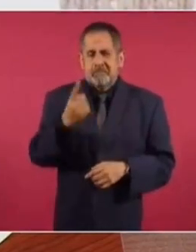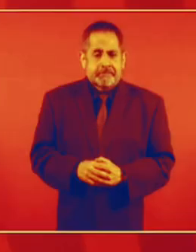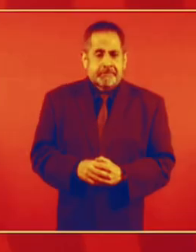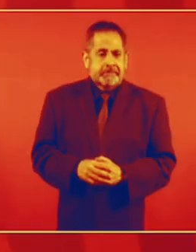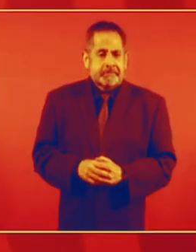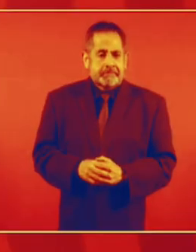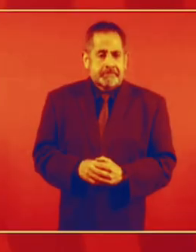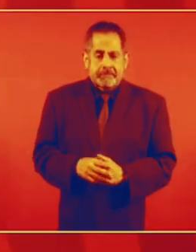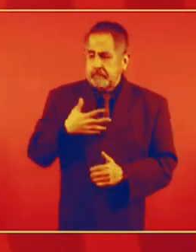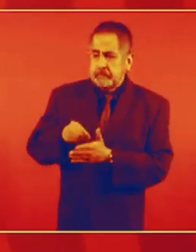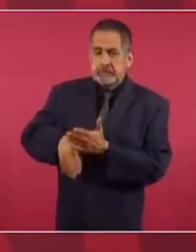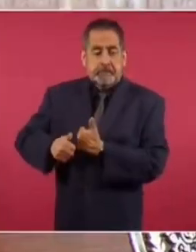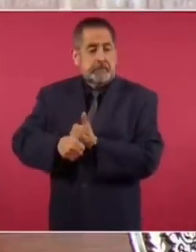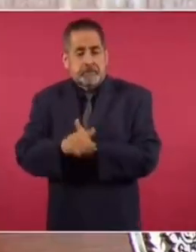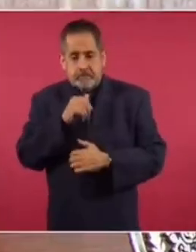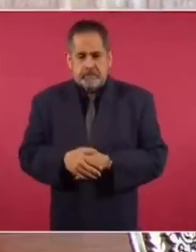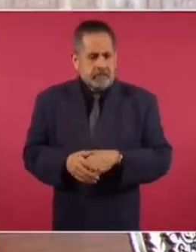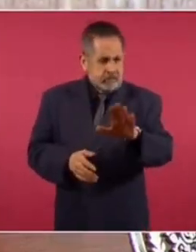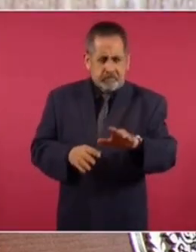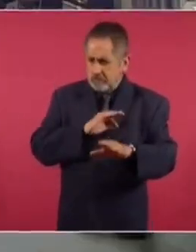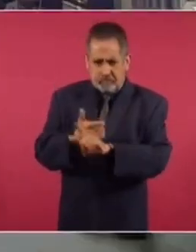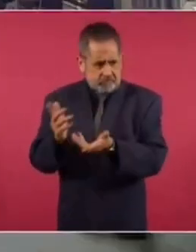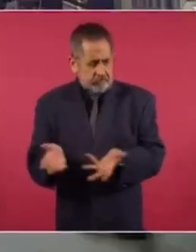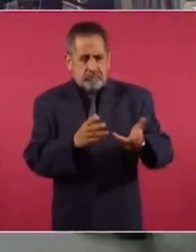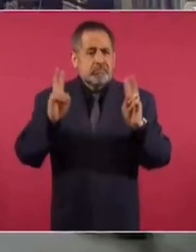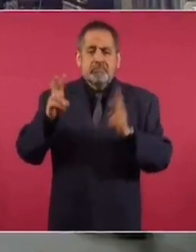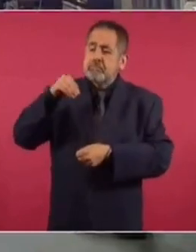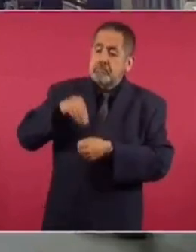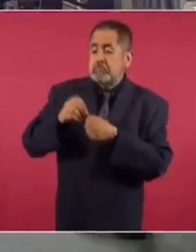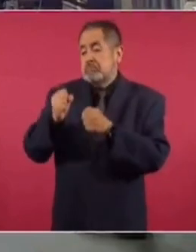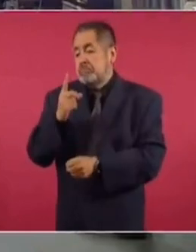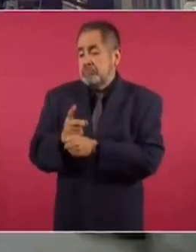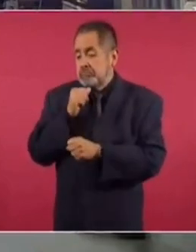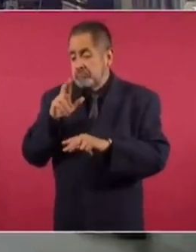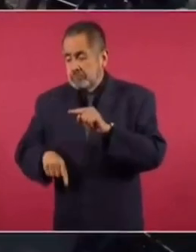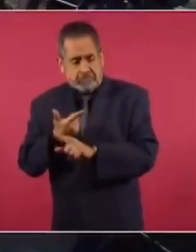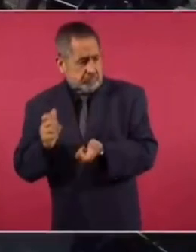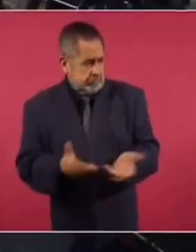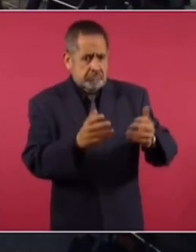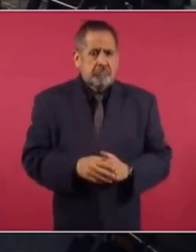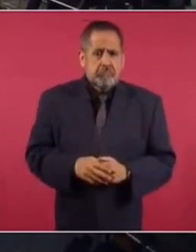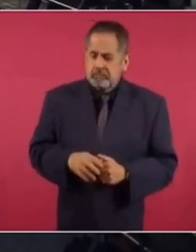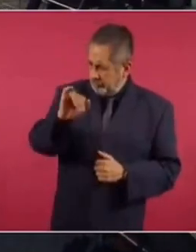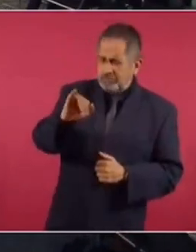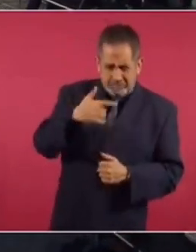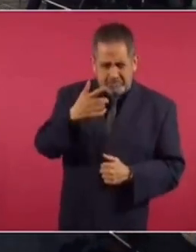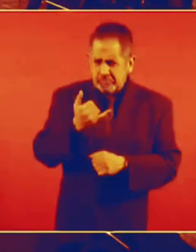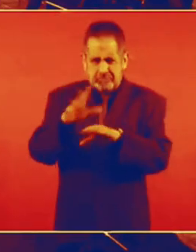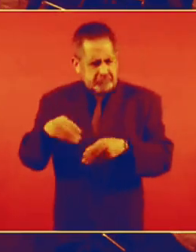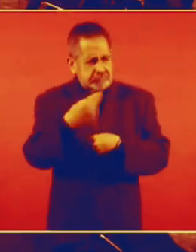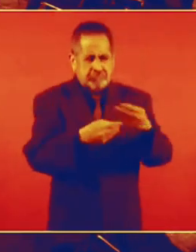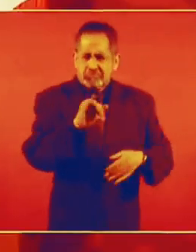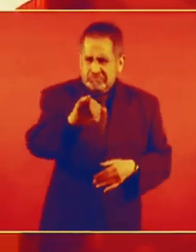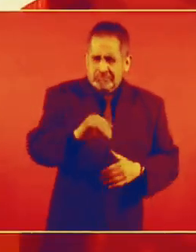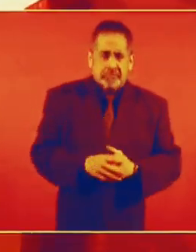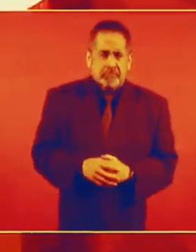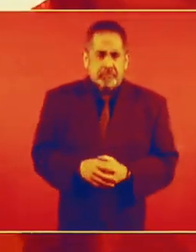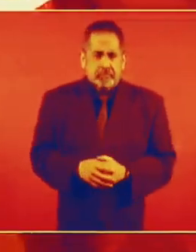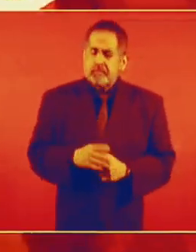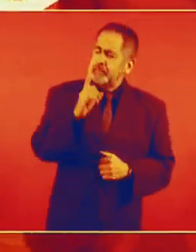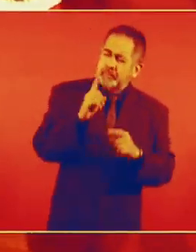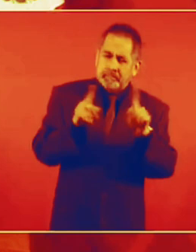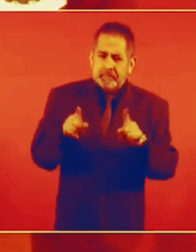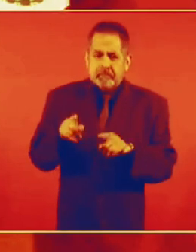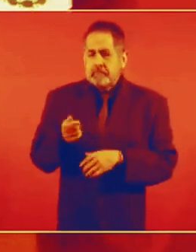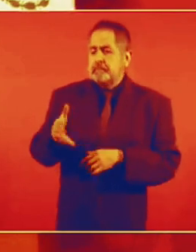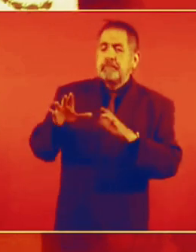amparos. No tenemos nada que ocultar. ¿Entonces se podría quitar este candado por tema de seguridad nacional? Sí, y se le da la información. Una cosa es declarar una obra